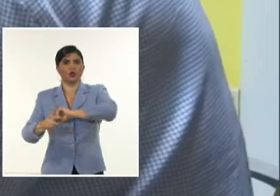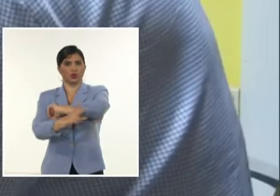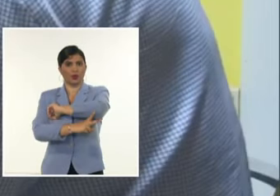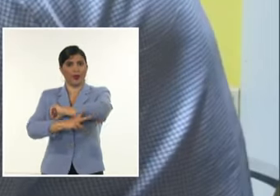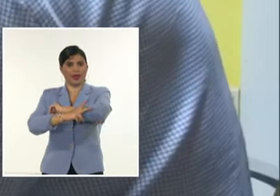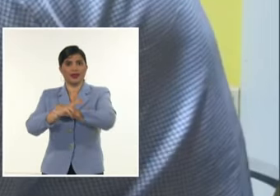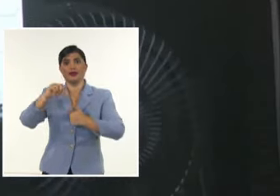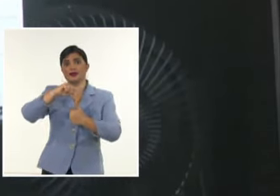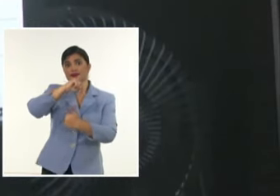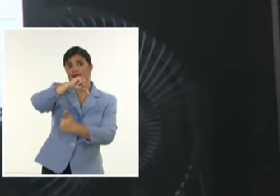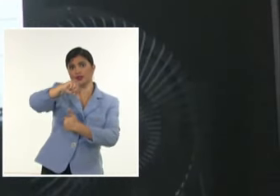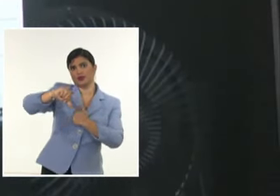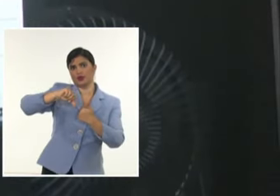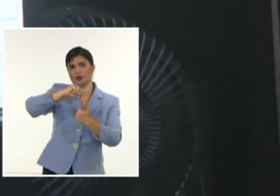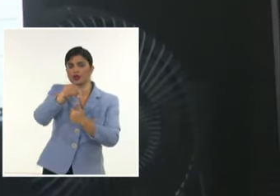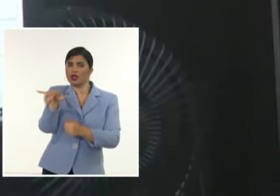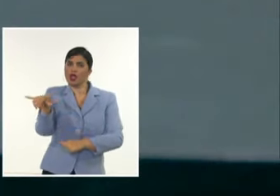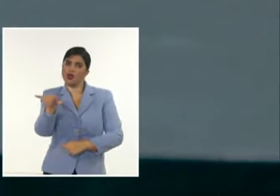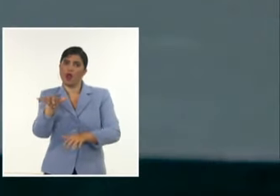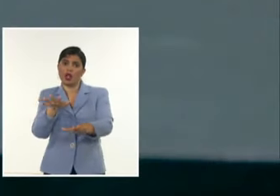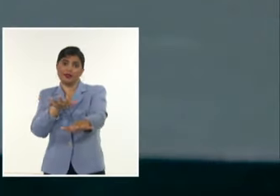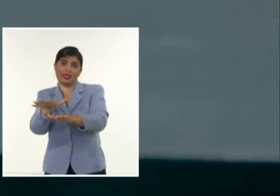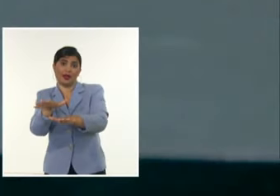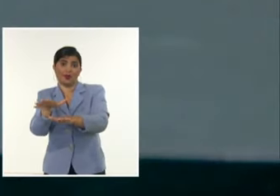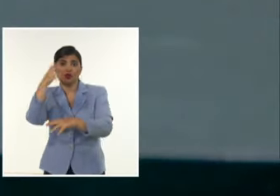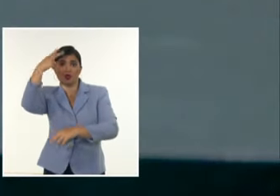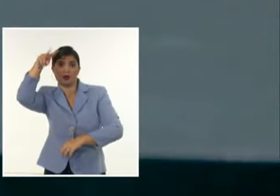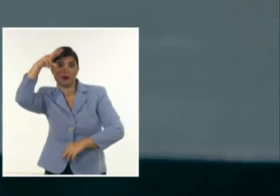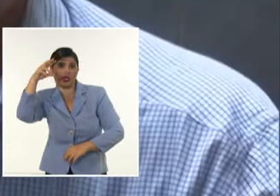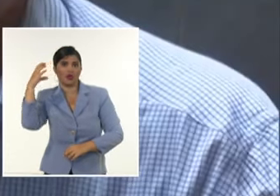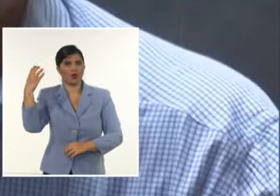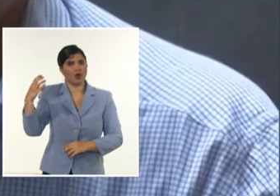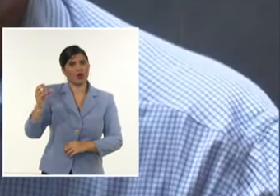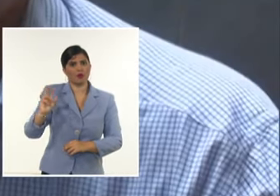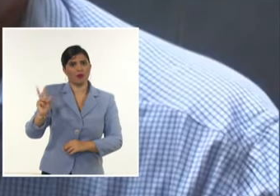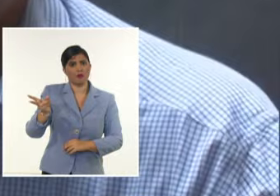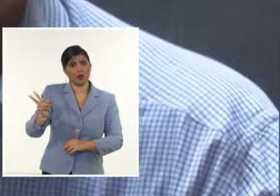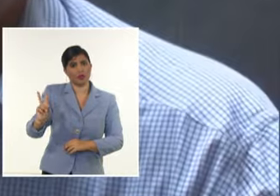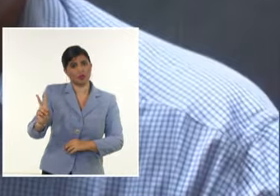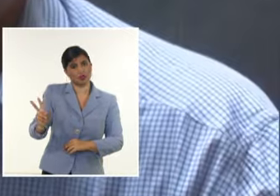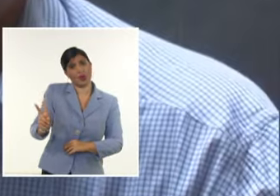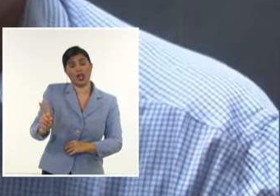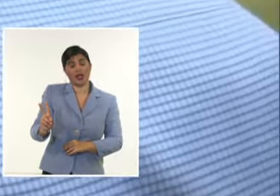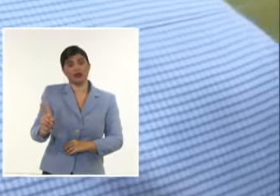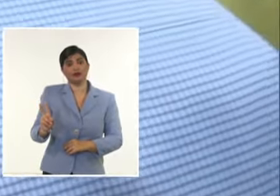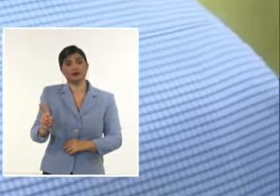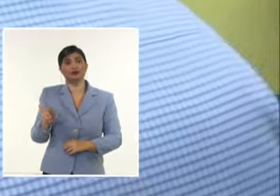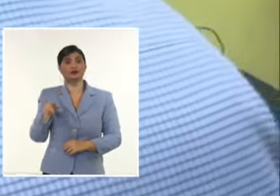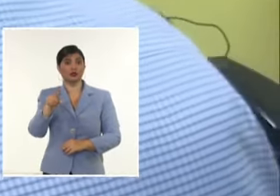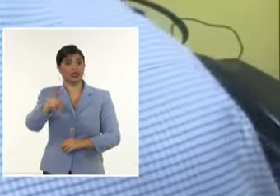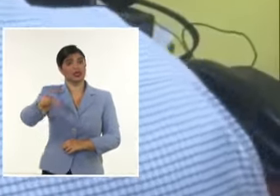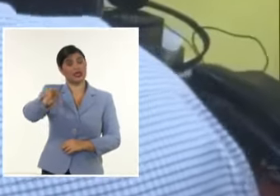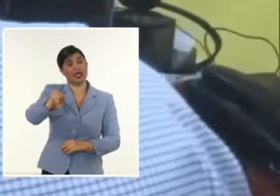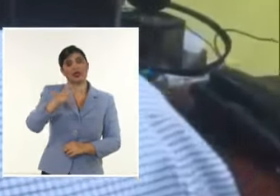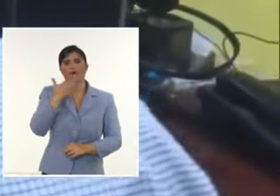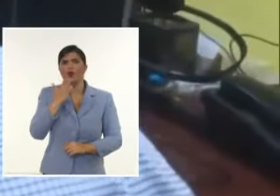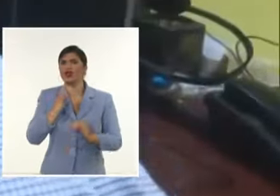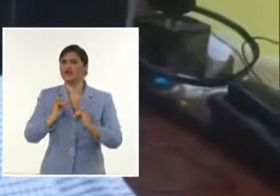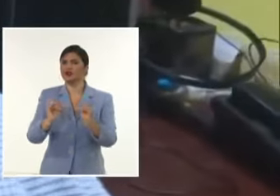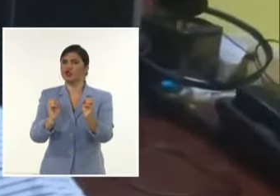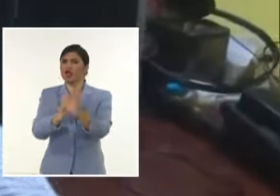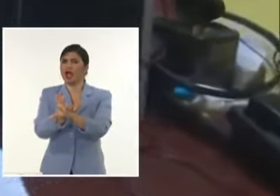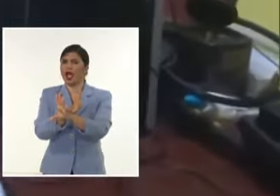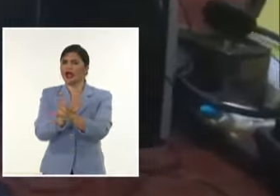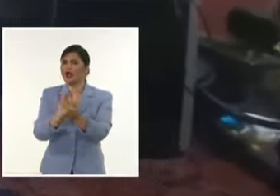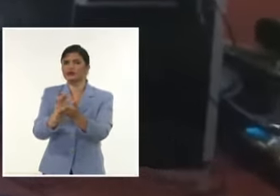E igualmente Un terremoto que ocurra En México En Colombia En Venezuela Que no sea bien registrado Por esos servicios Sismológicos Ellos utilizan Los